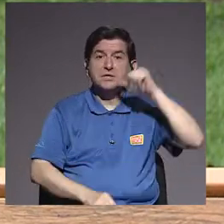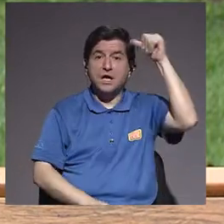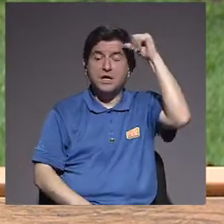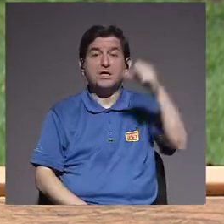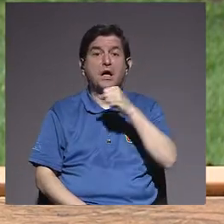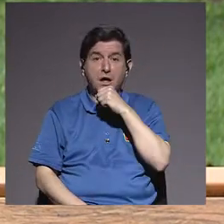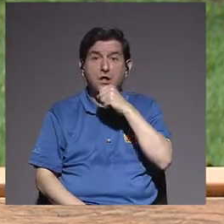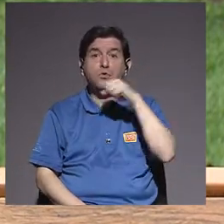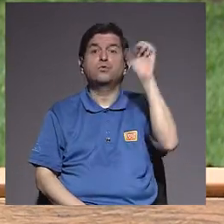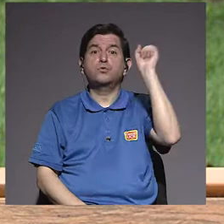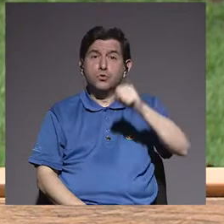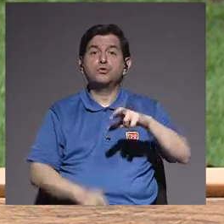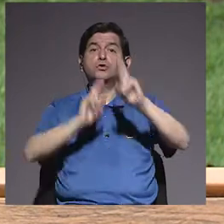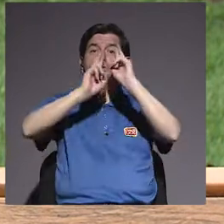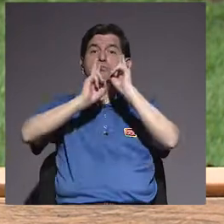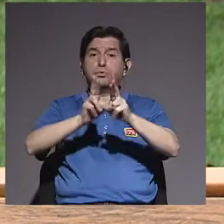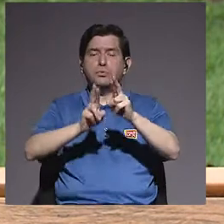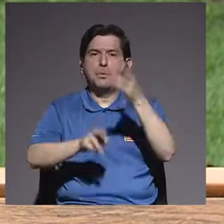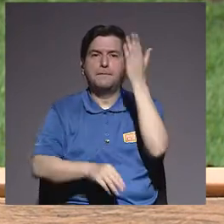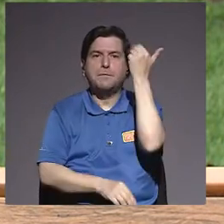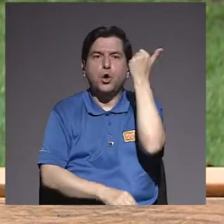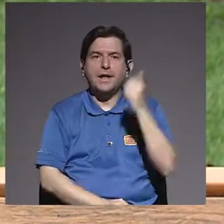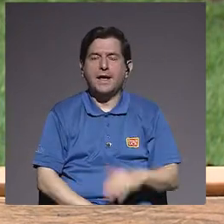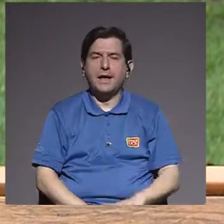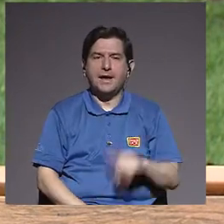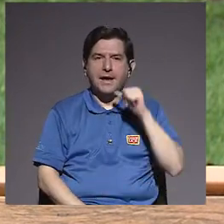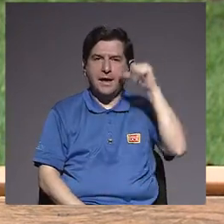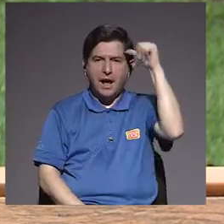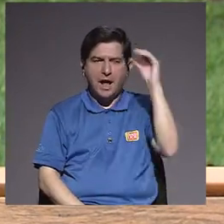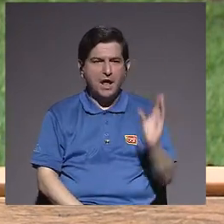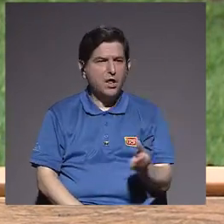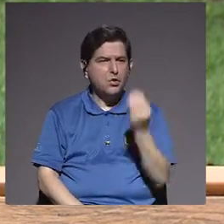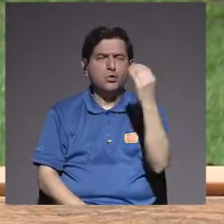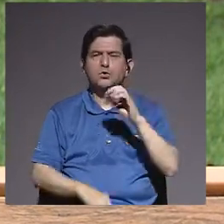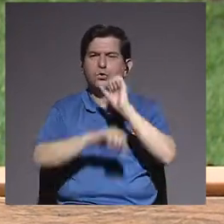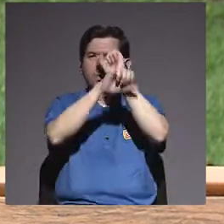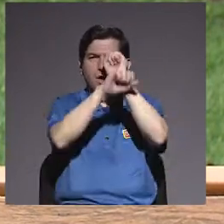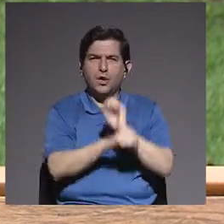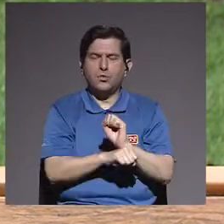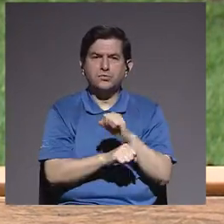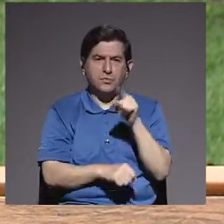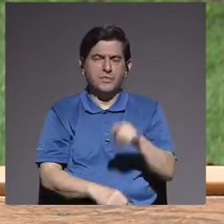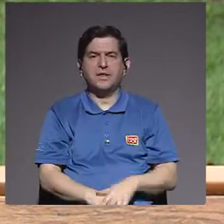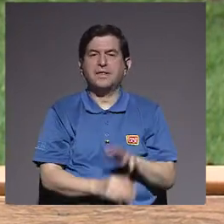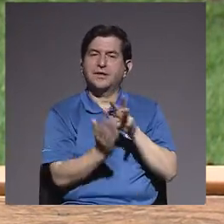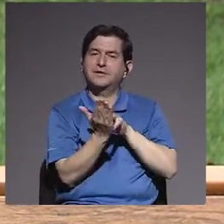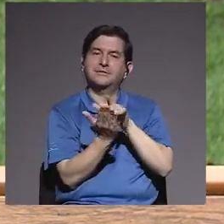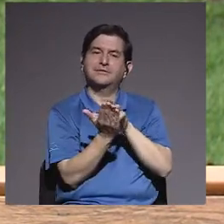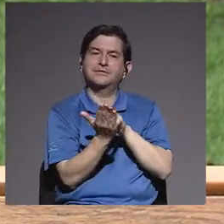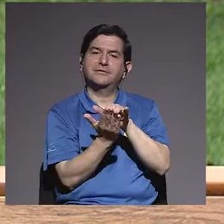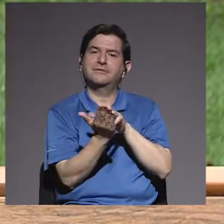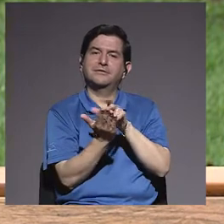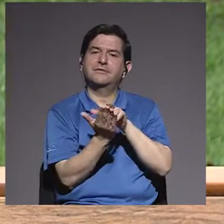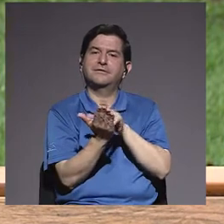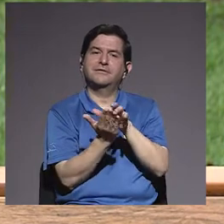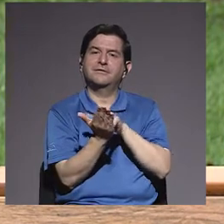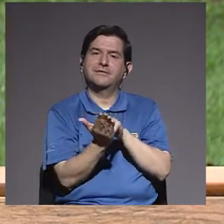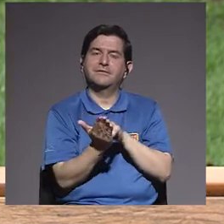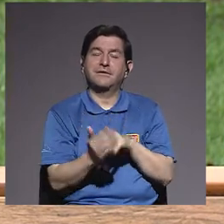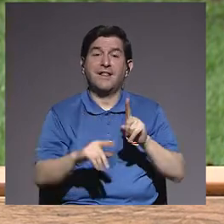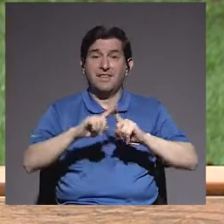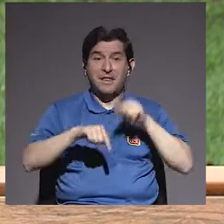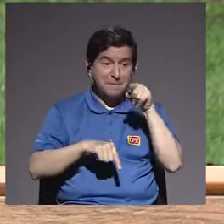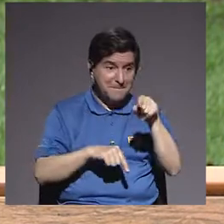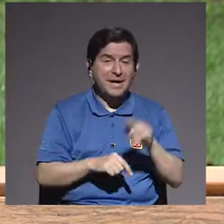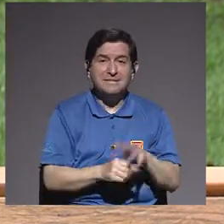el adulto mayor lo conteste. ¿Por qué? Porque el adulto joven está acostumbrado a estar con su maquinita, con su calculadora, y